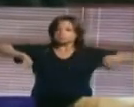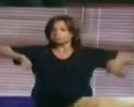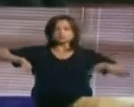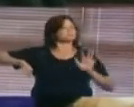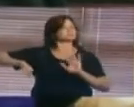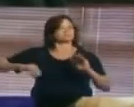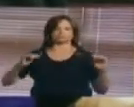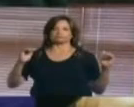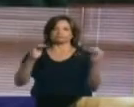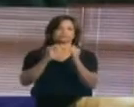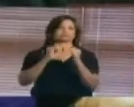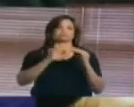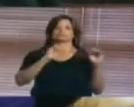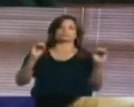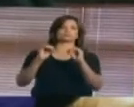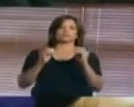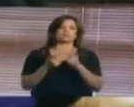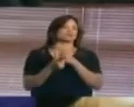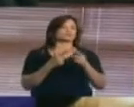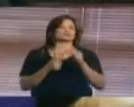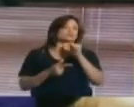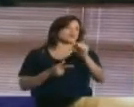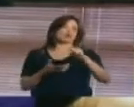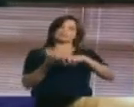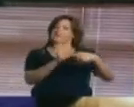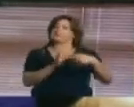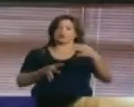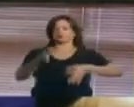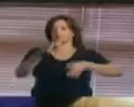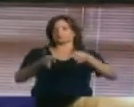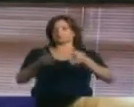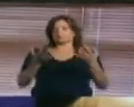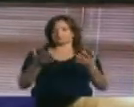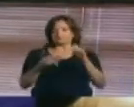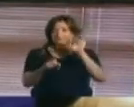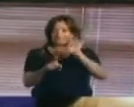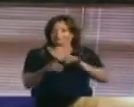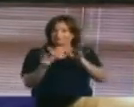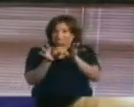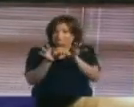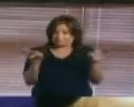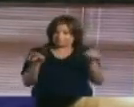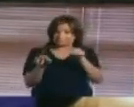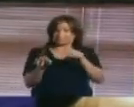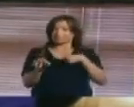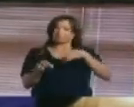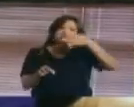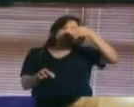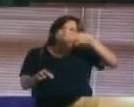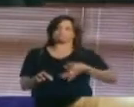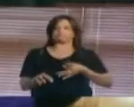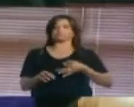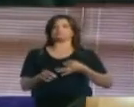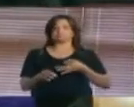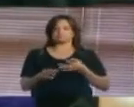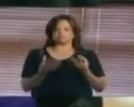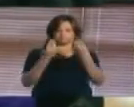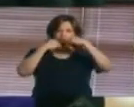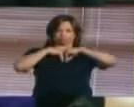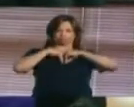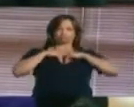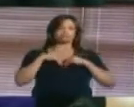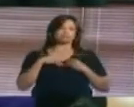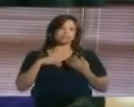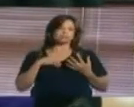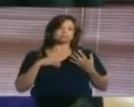De lo contrario, ya no sería justicia. Estas son las convicciones que han guiado mis